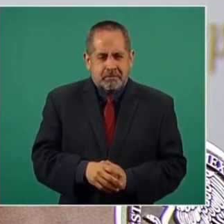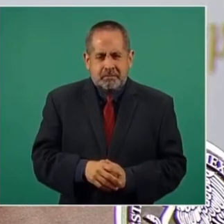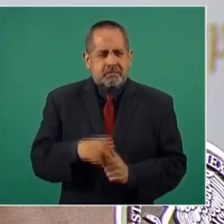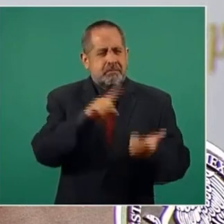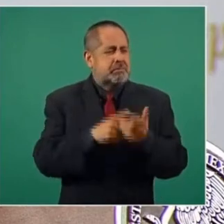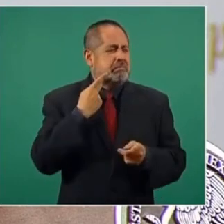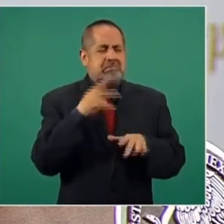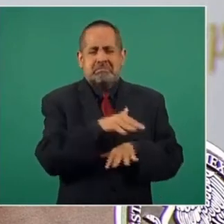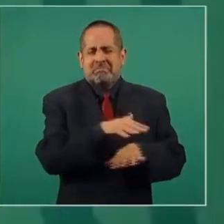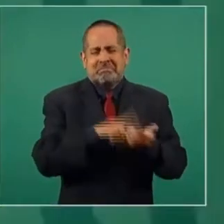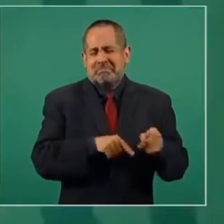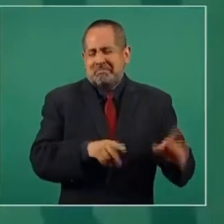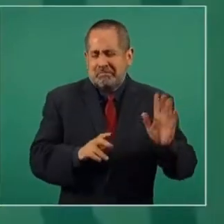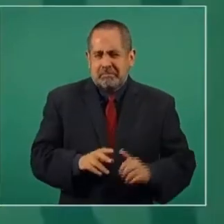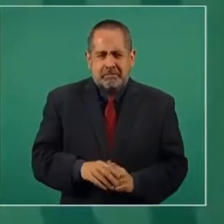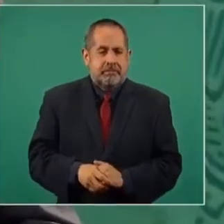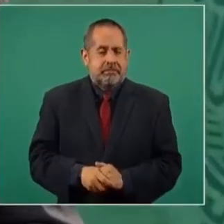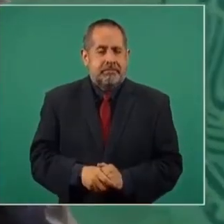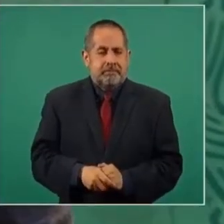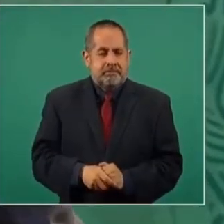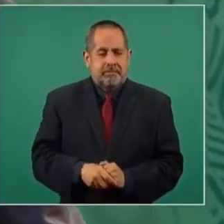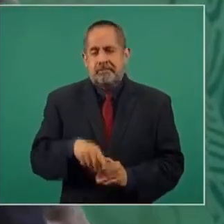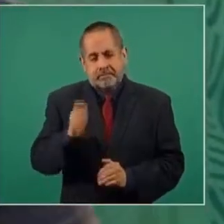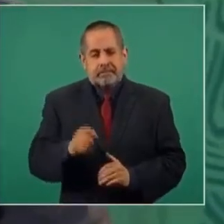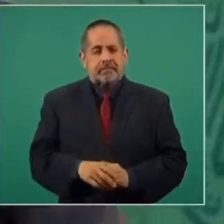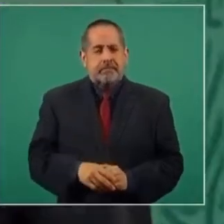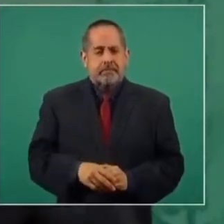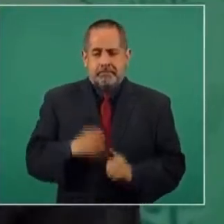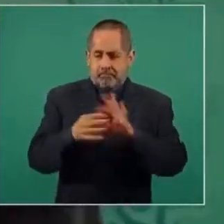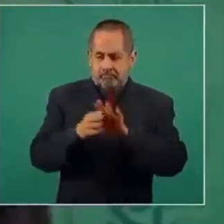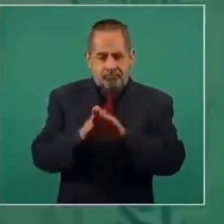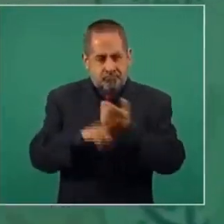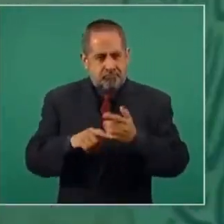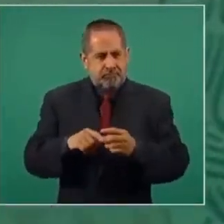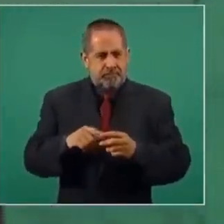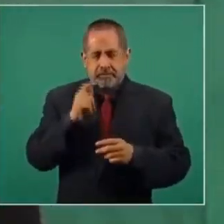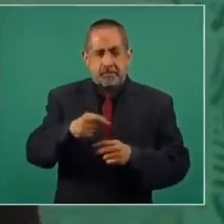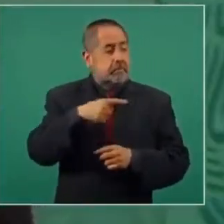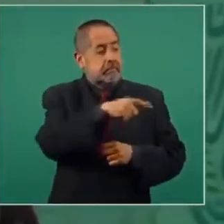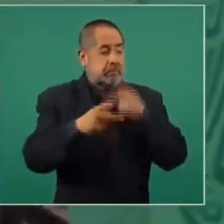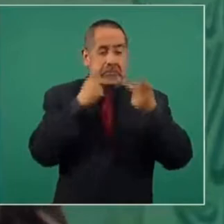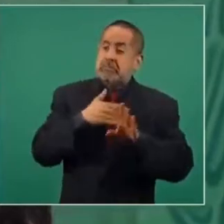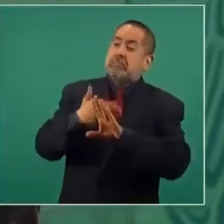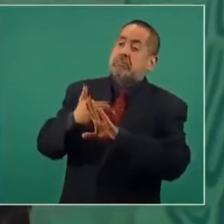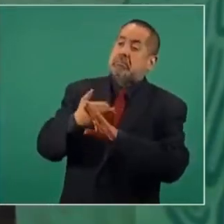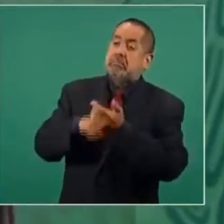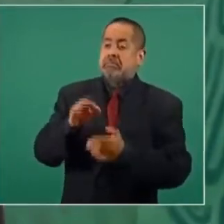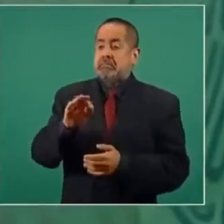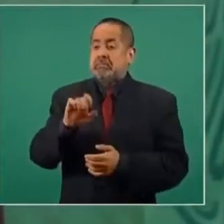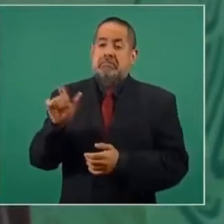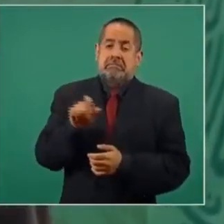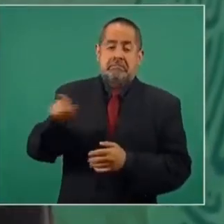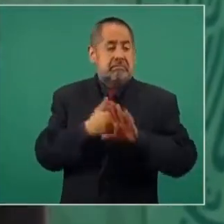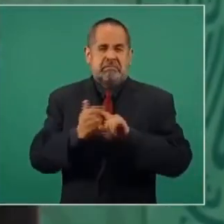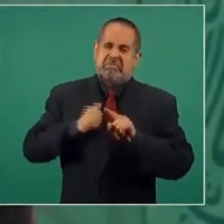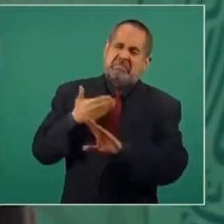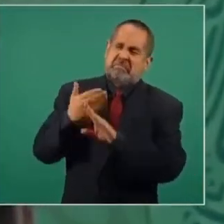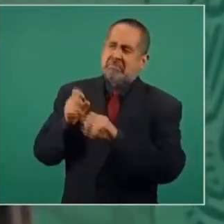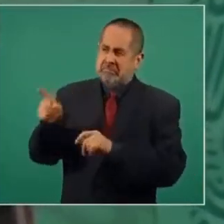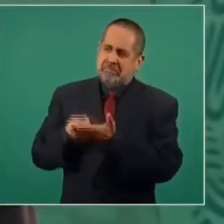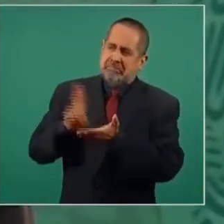Hay mucha politiquería. Entonces, a ver, vamos a echar a andar la campaña contra Félix Salgado Macedonio y aprovechamos